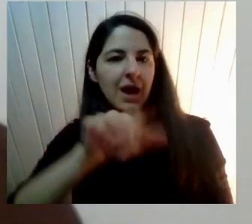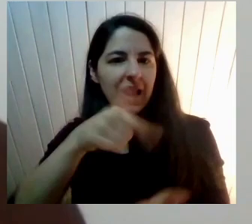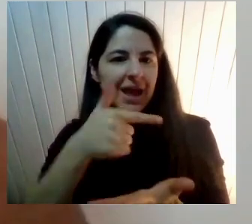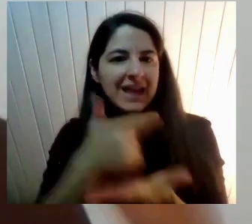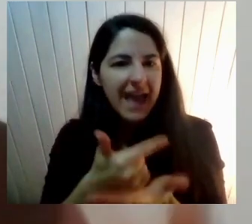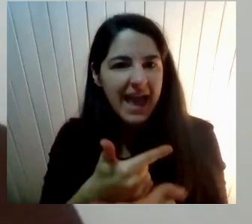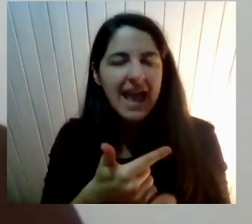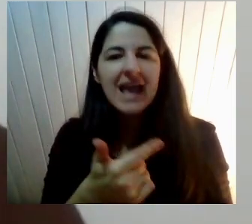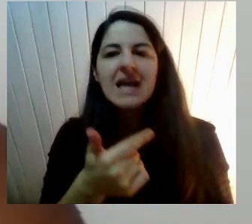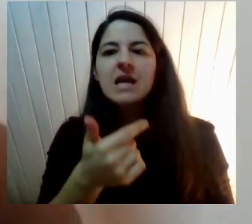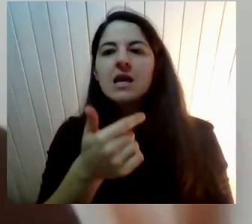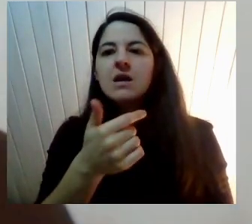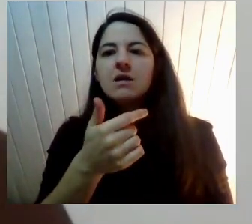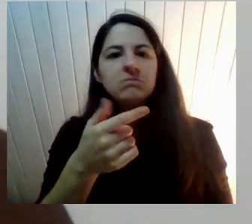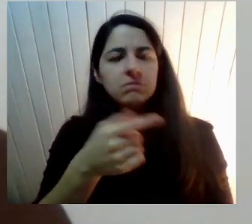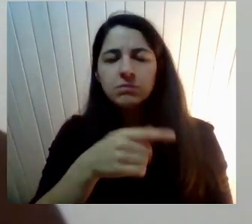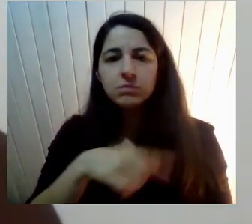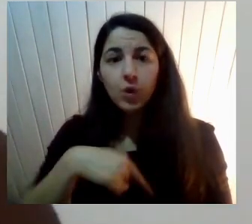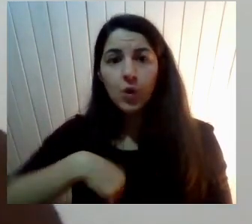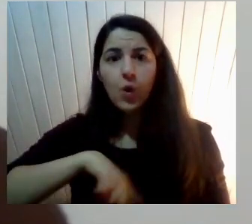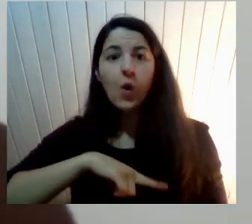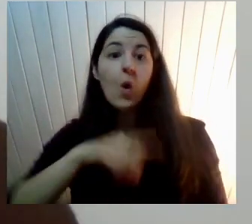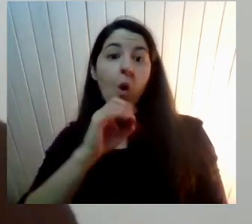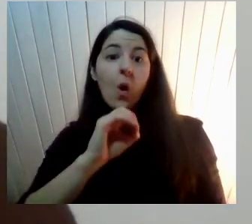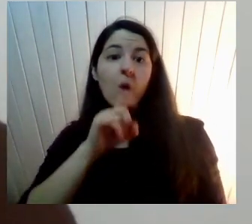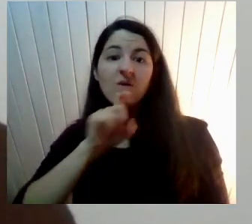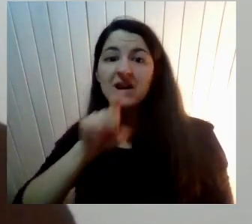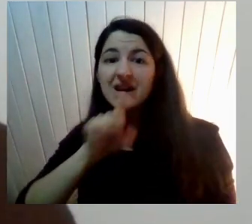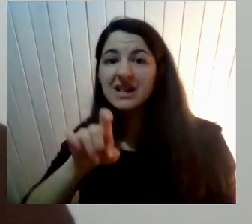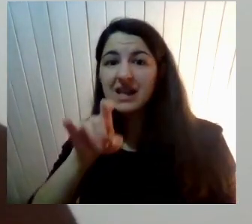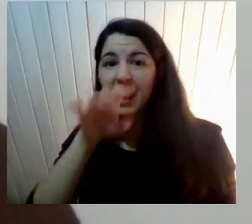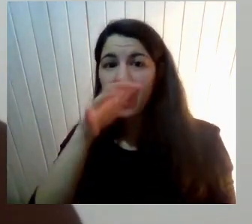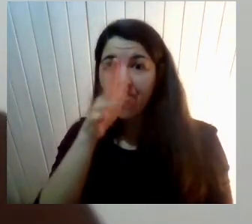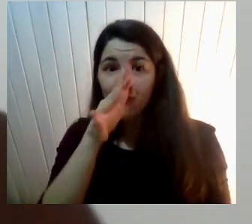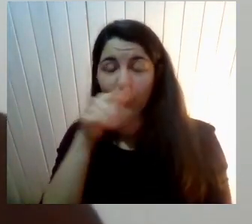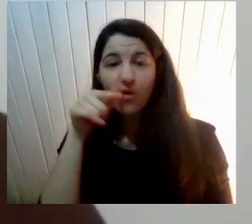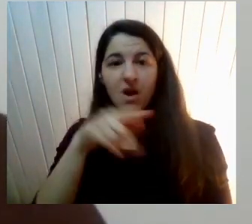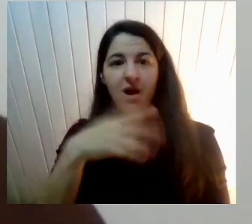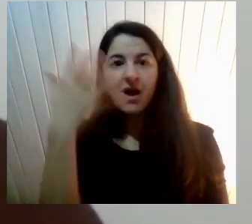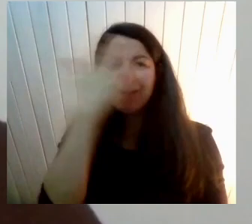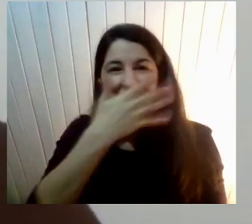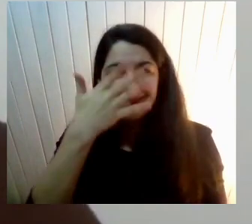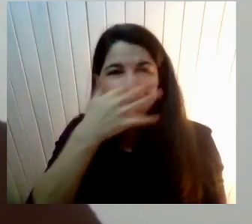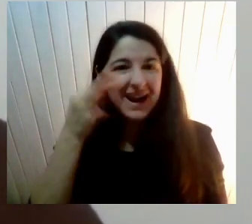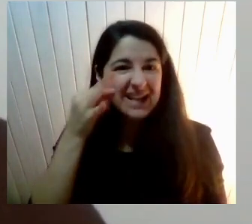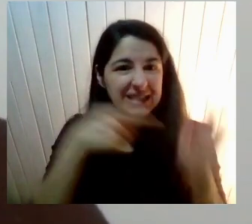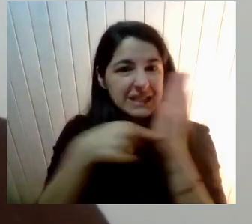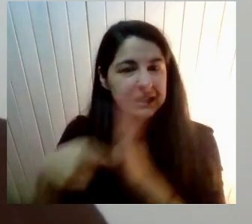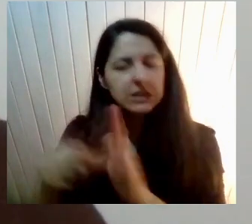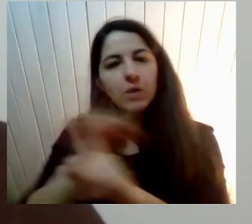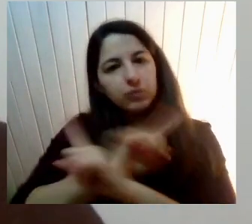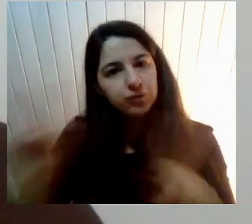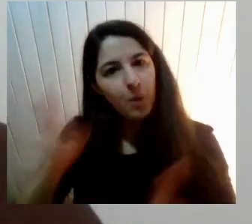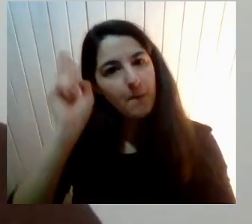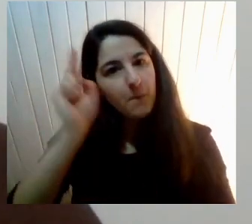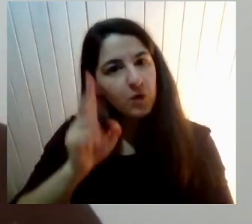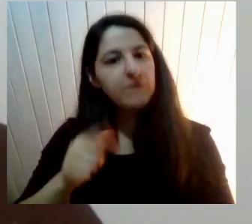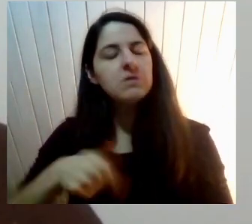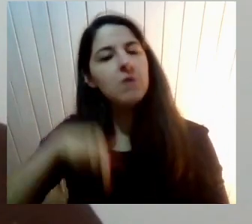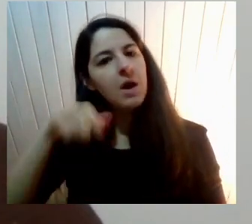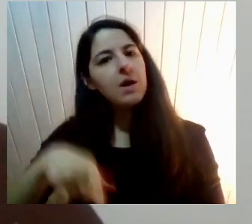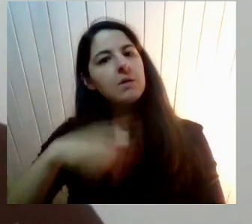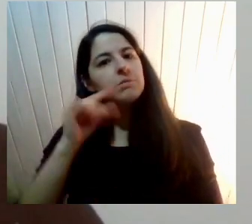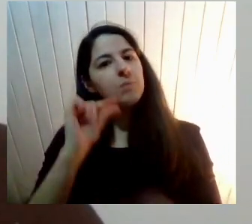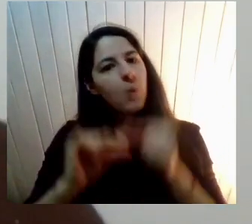autoeducando Y regulando Y discutiendo esos temas Que permitieran En el fondo Ir transformando también Lo que